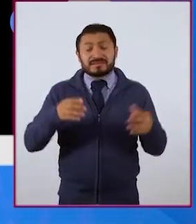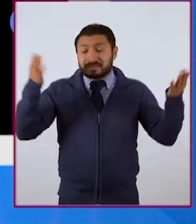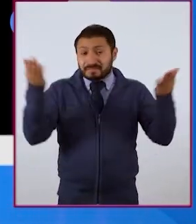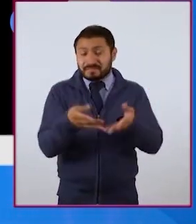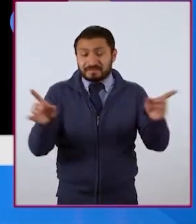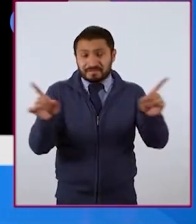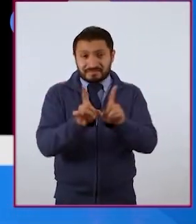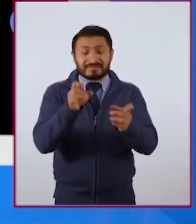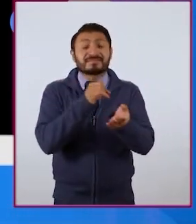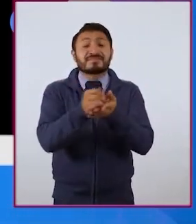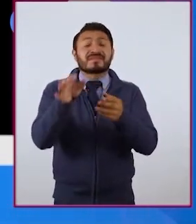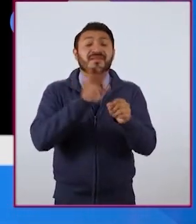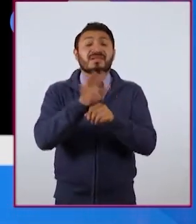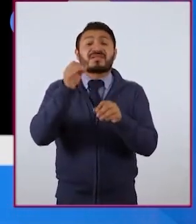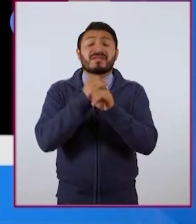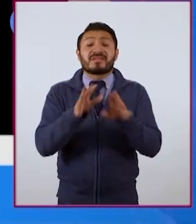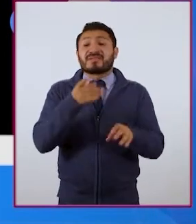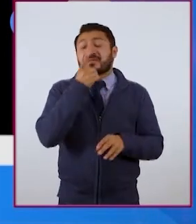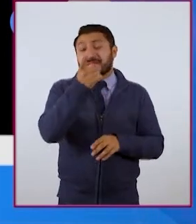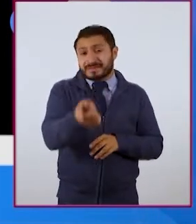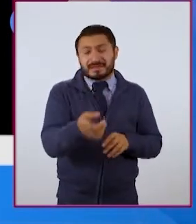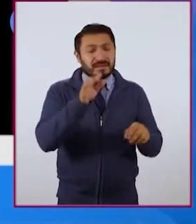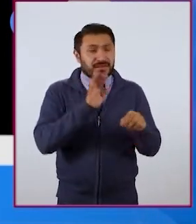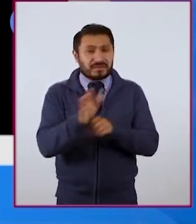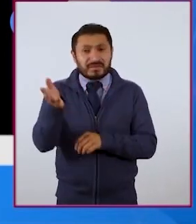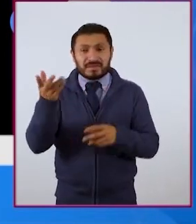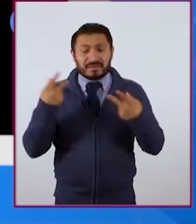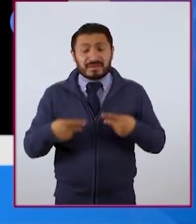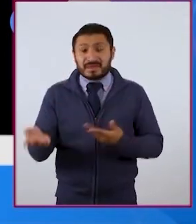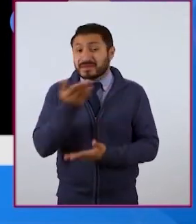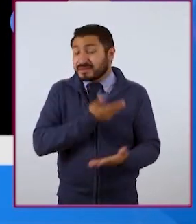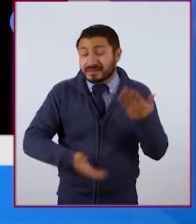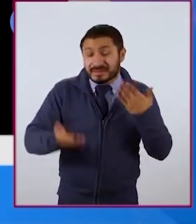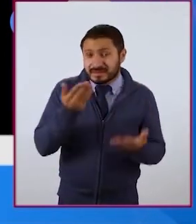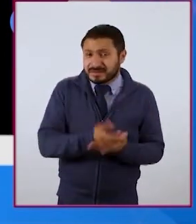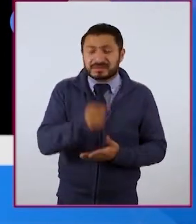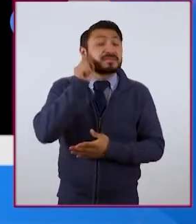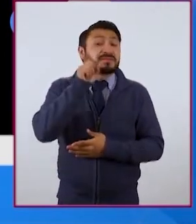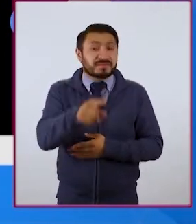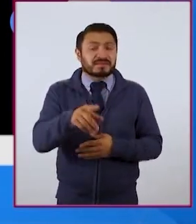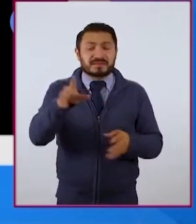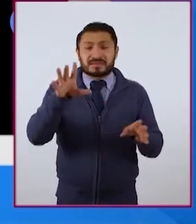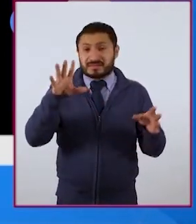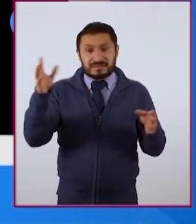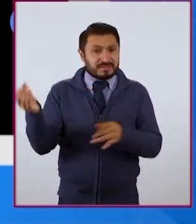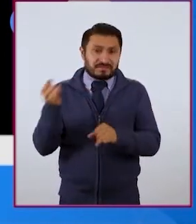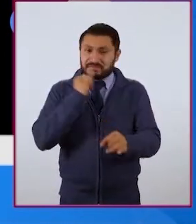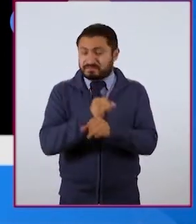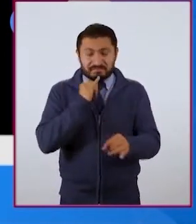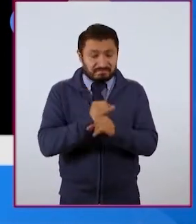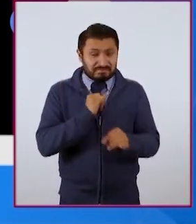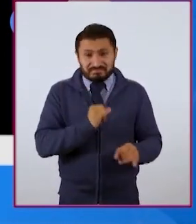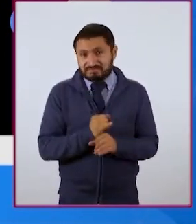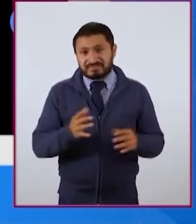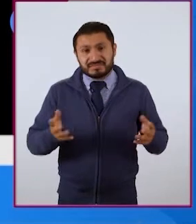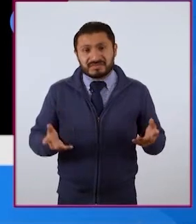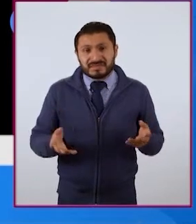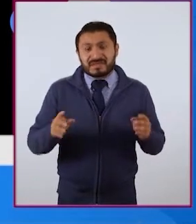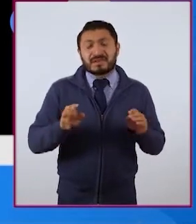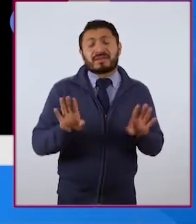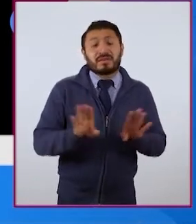decidir qué información damos y con quién las compartimos, lo mismo podemos trasladar a internet. Podemos ir